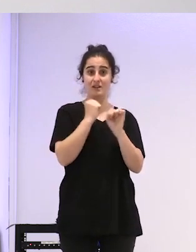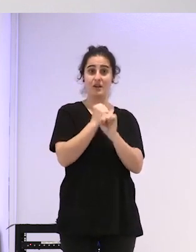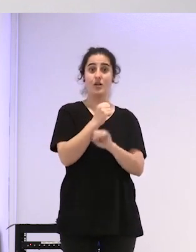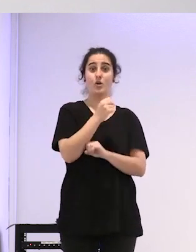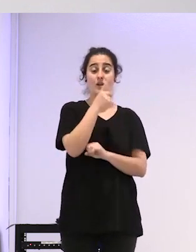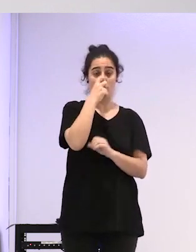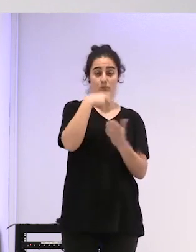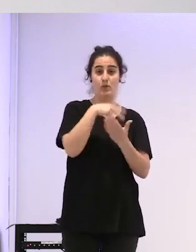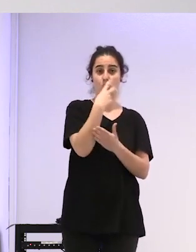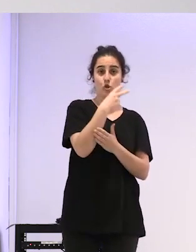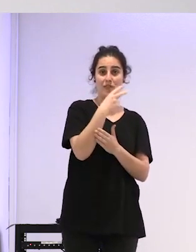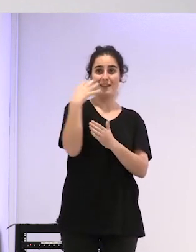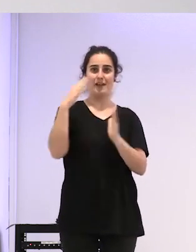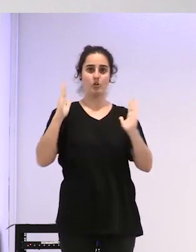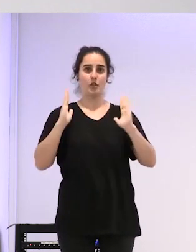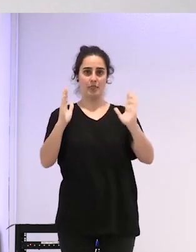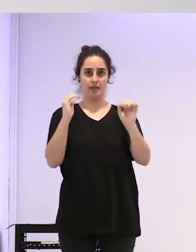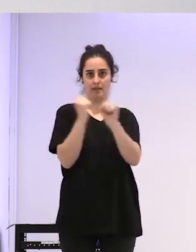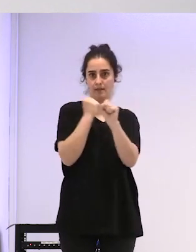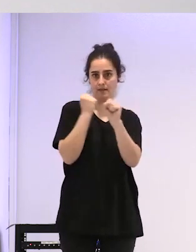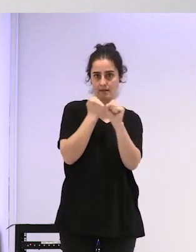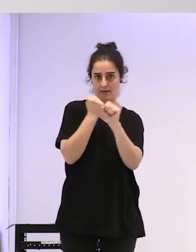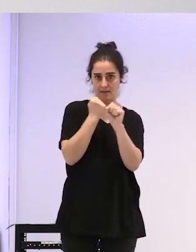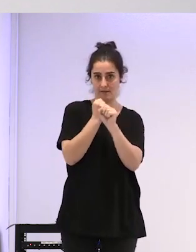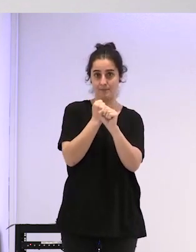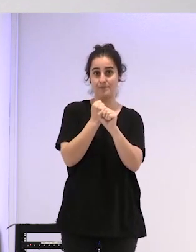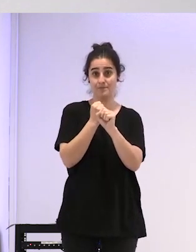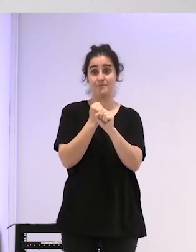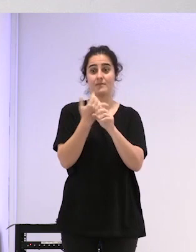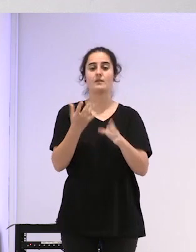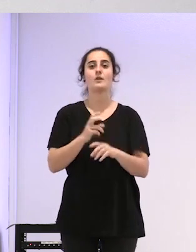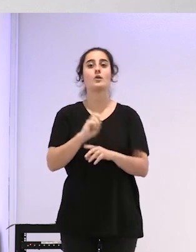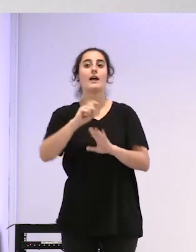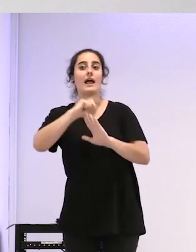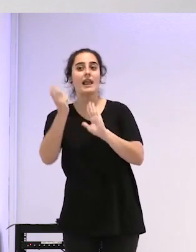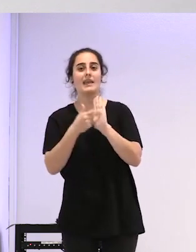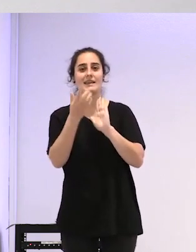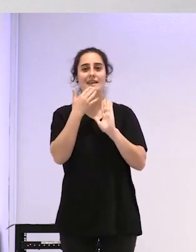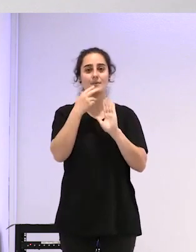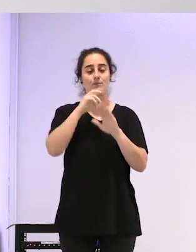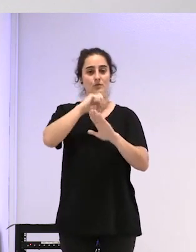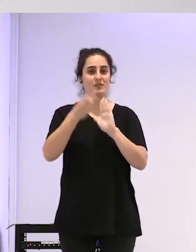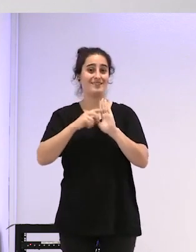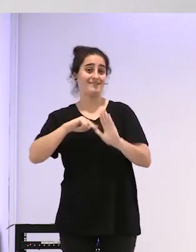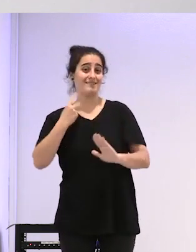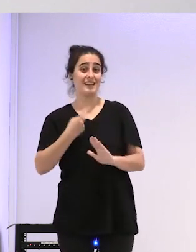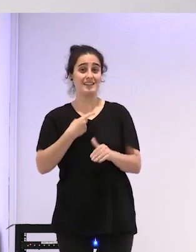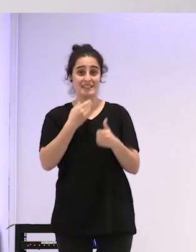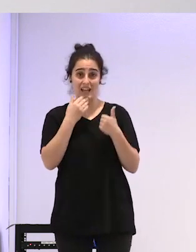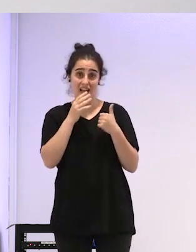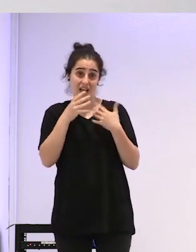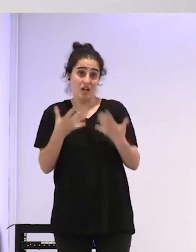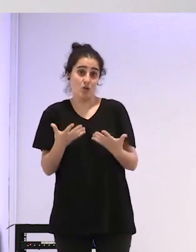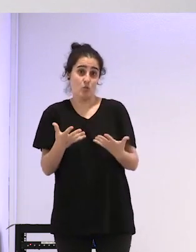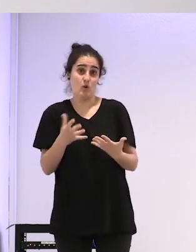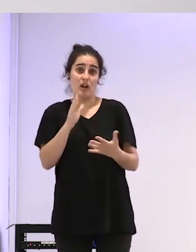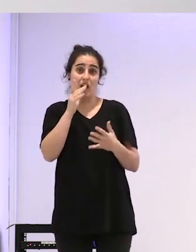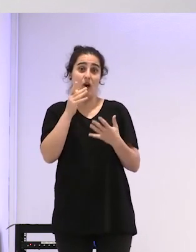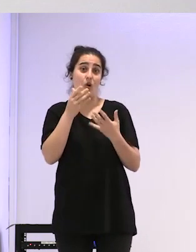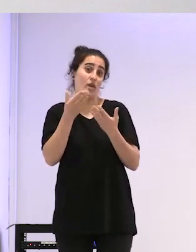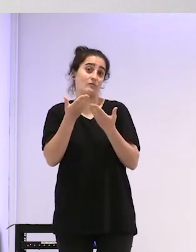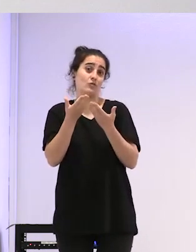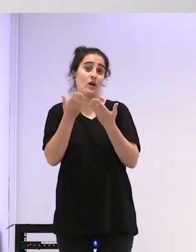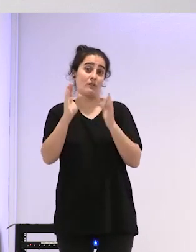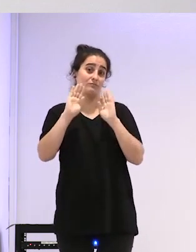y respecto a otras leyes como la ley transactual que bueno que han tumbado en el congreso